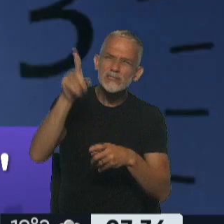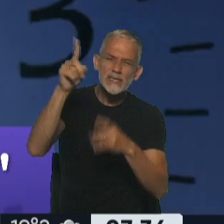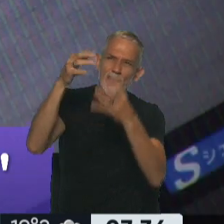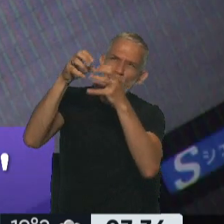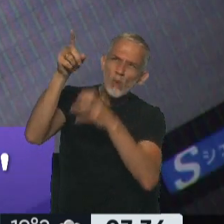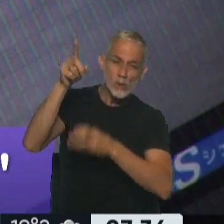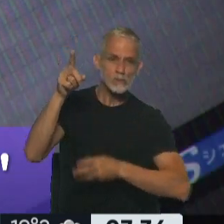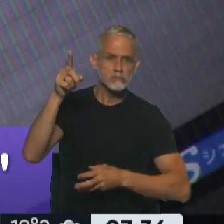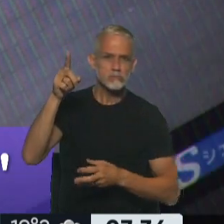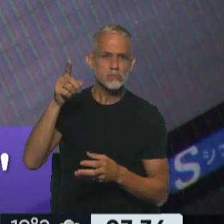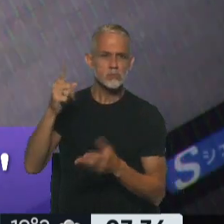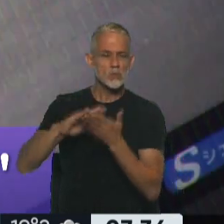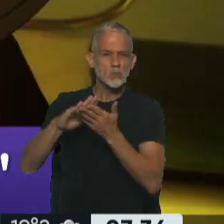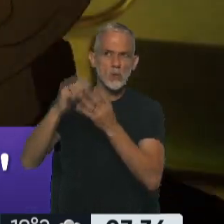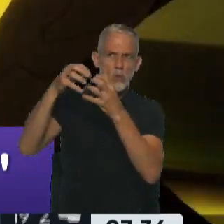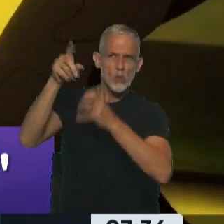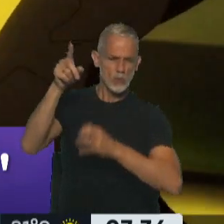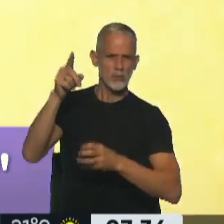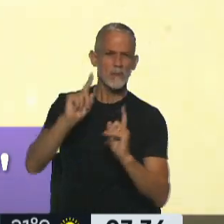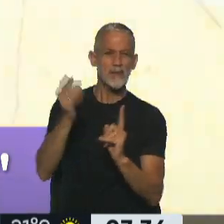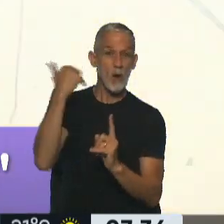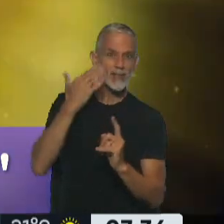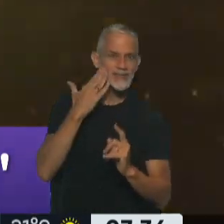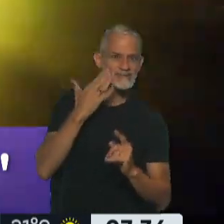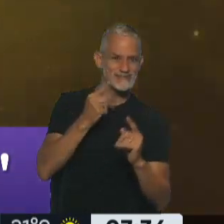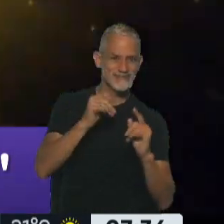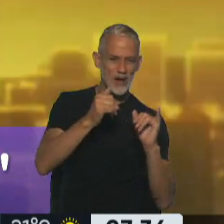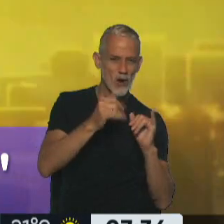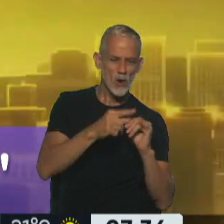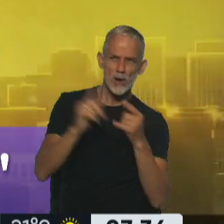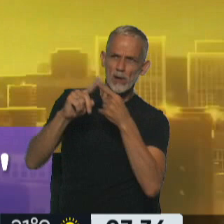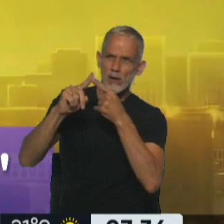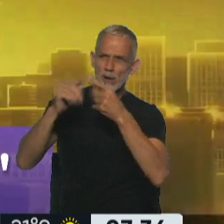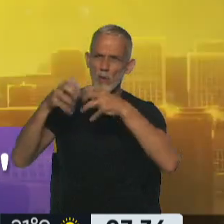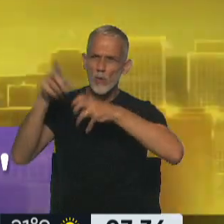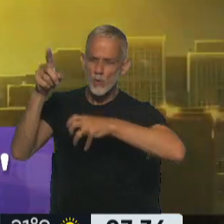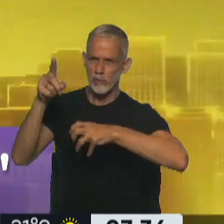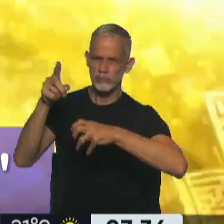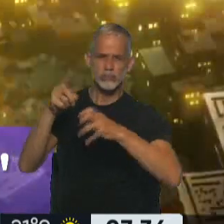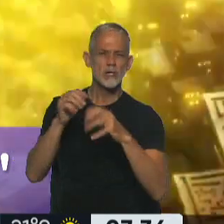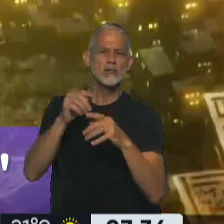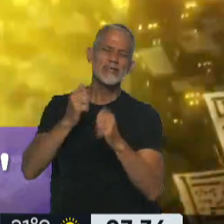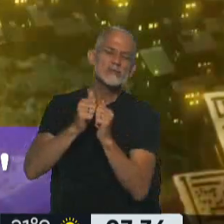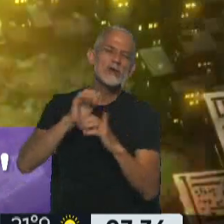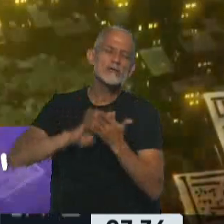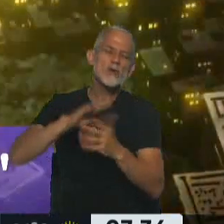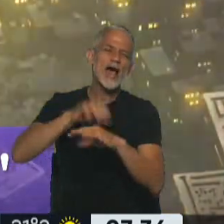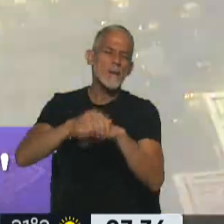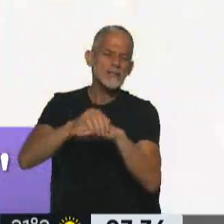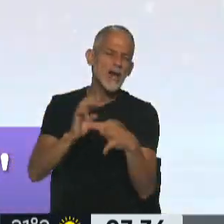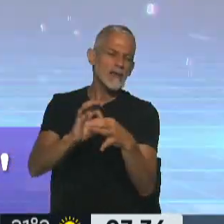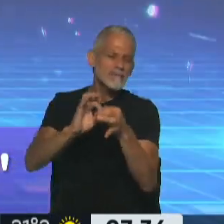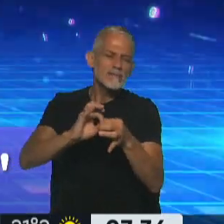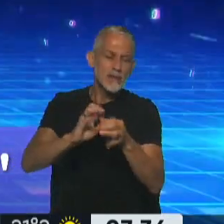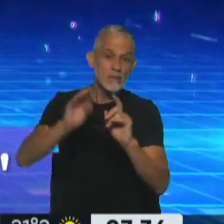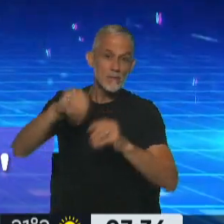protagonista, Louis, este joven que fue el primero en relacionarse con un Digimon. Una historia sobre la amistad y el poder de los vínculos y sobre